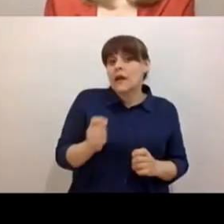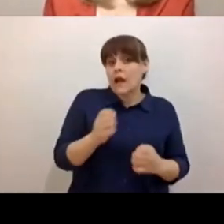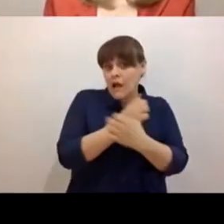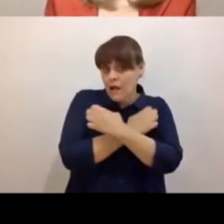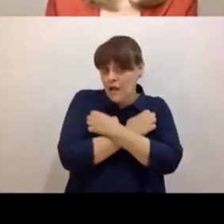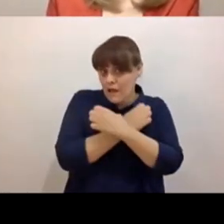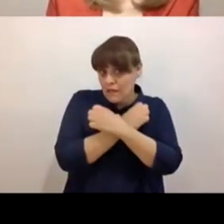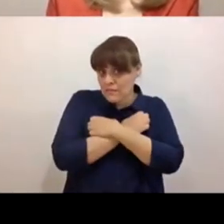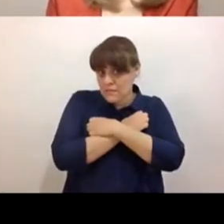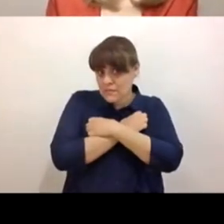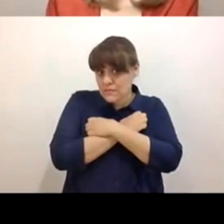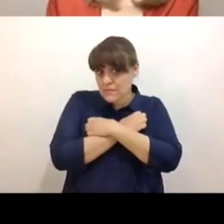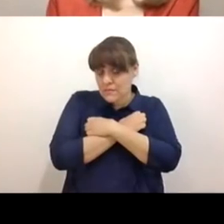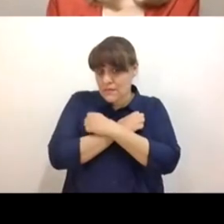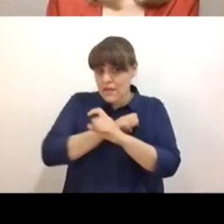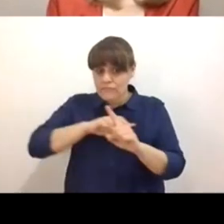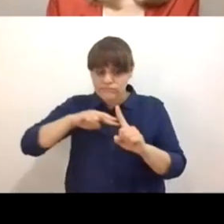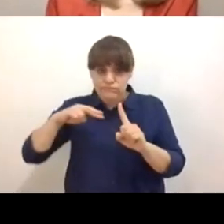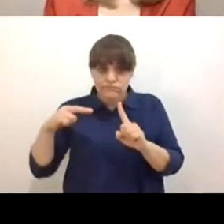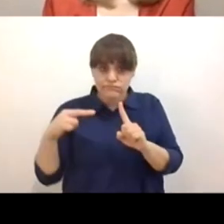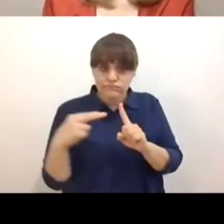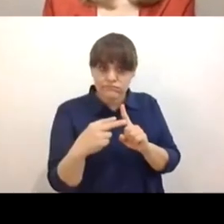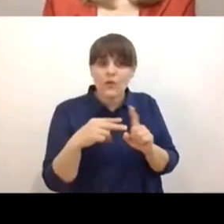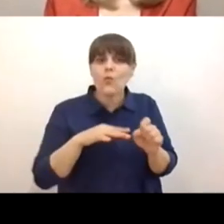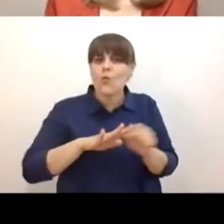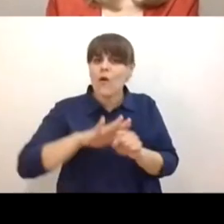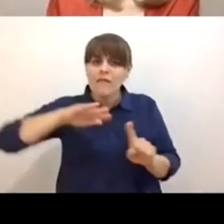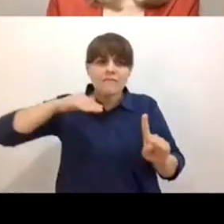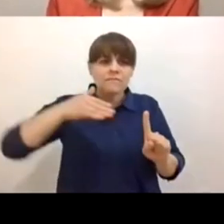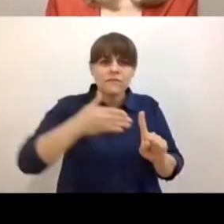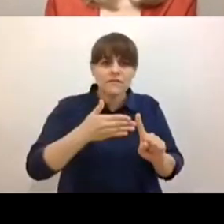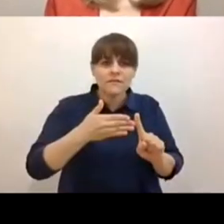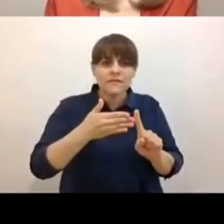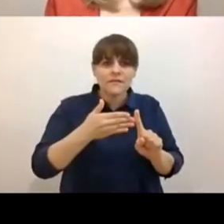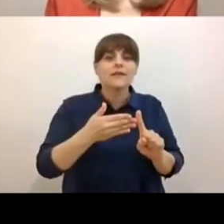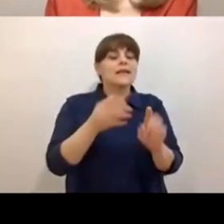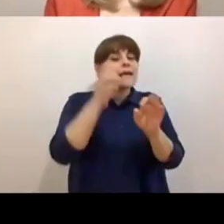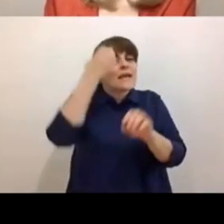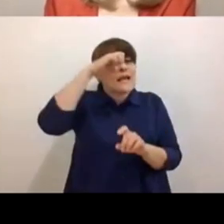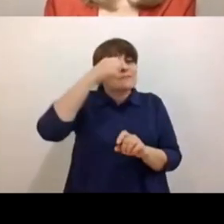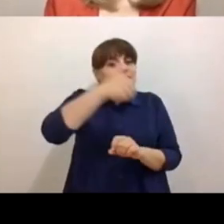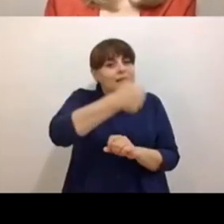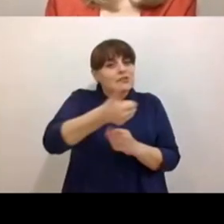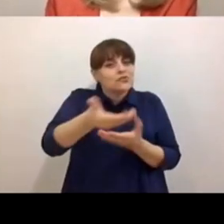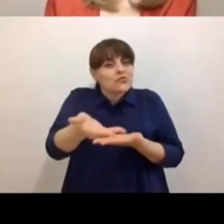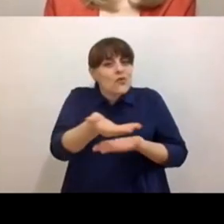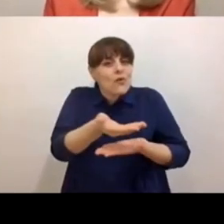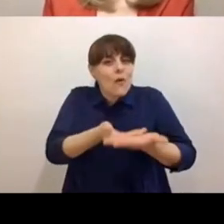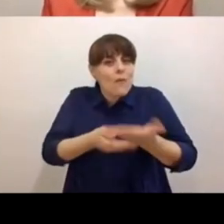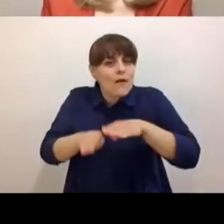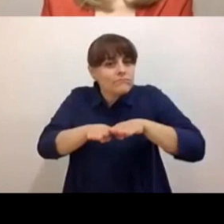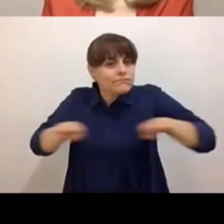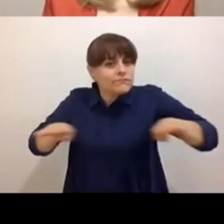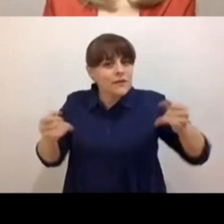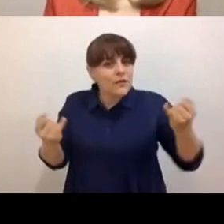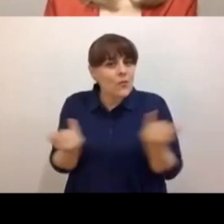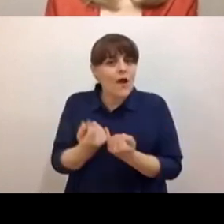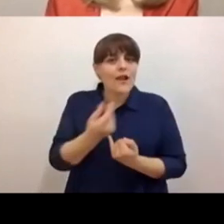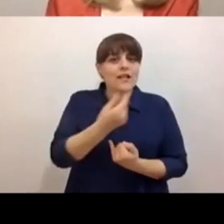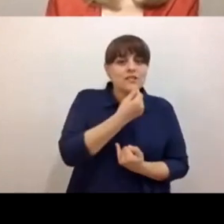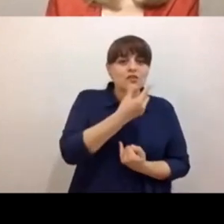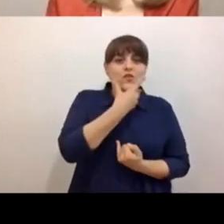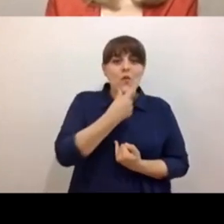planteada desde esa experiencia lúdica entre pares, niños, niñas y simetría relacional entre niños, niñas y